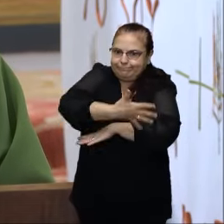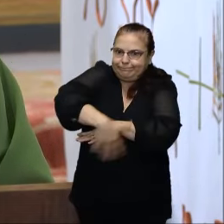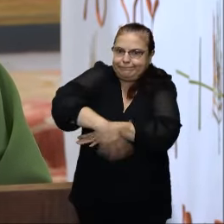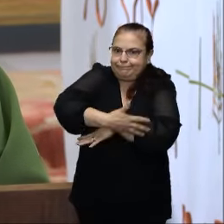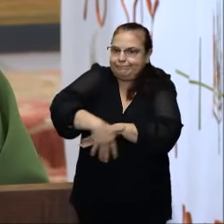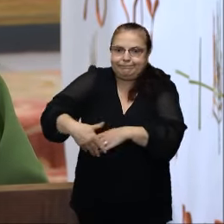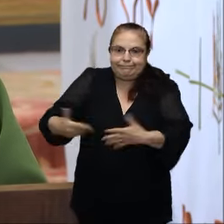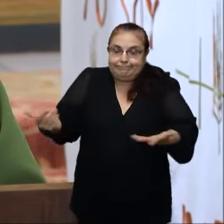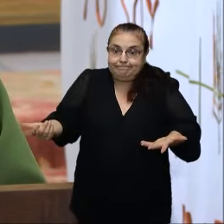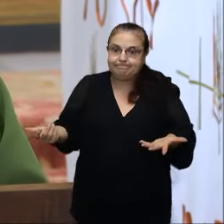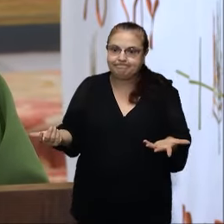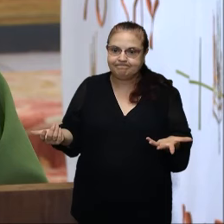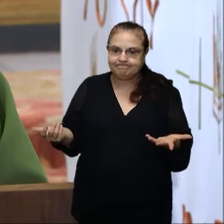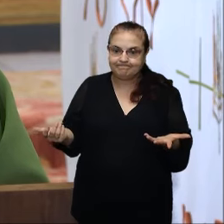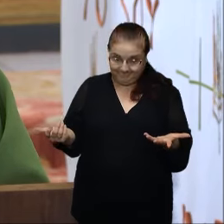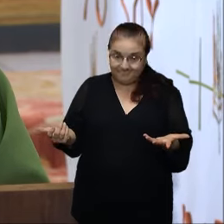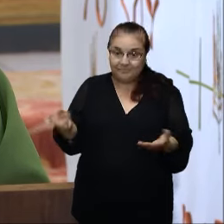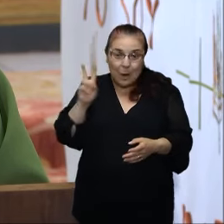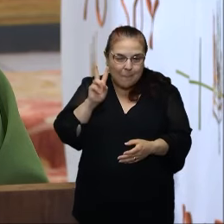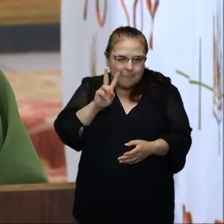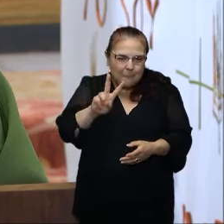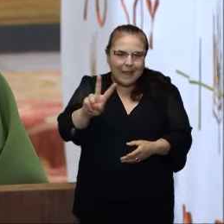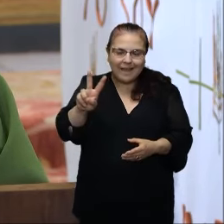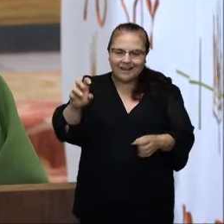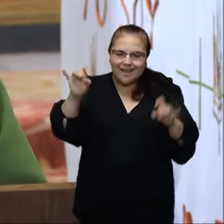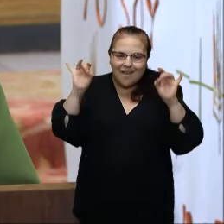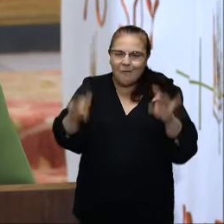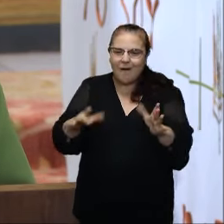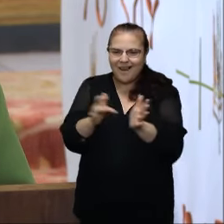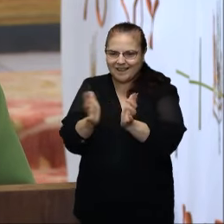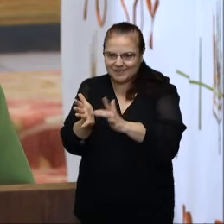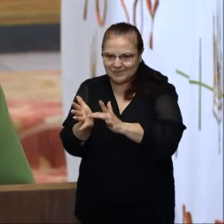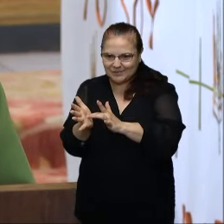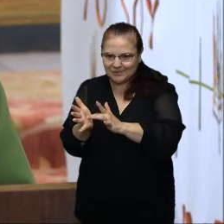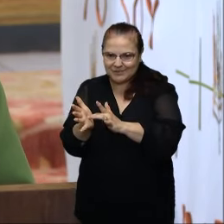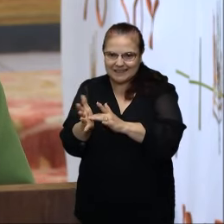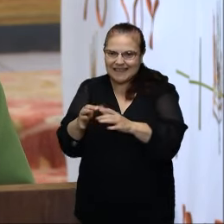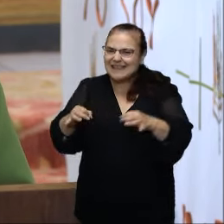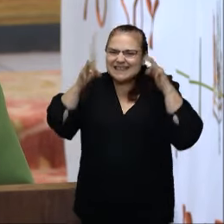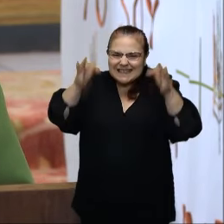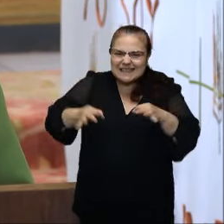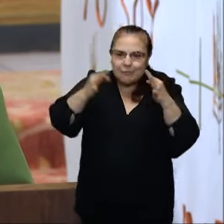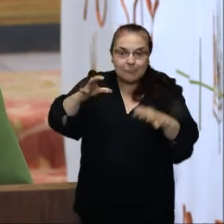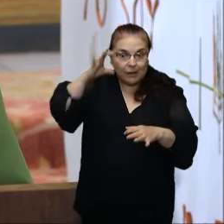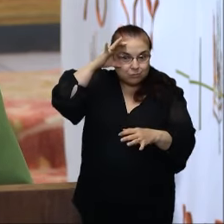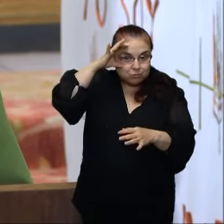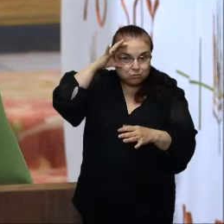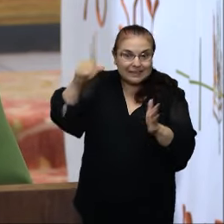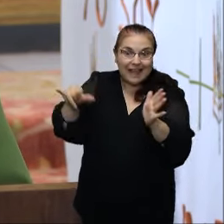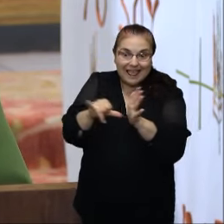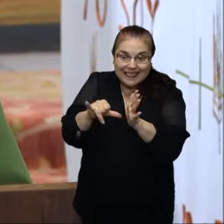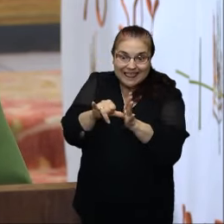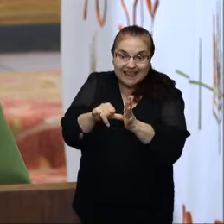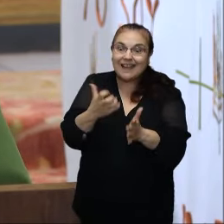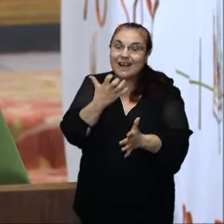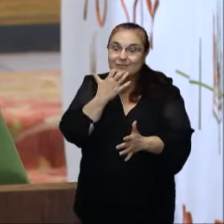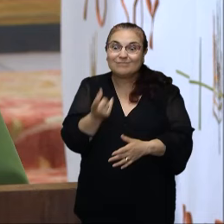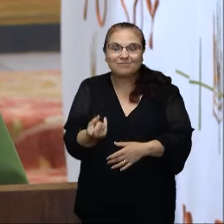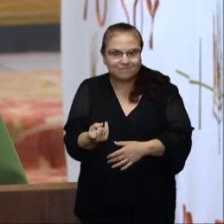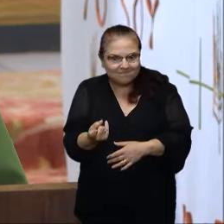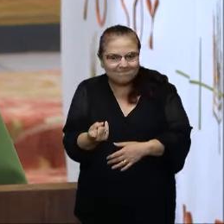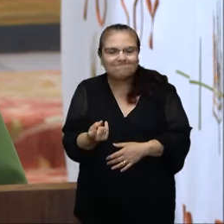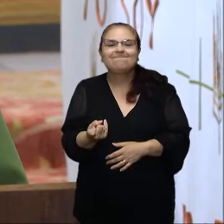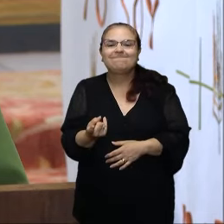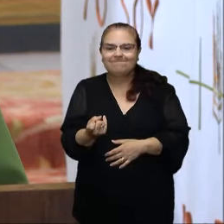nos ejercitamos para ver con la mirada de Jesús, podremos estar siempre a la escucha y cerca de quien tiene necesidad. Las